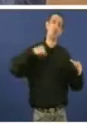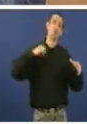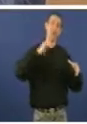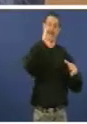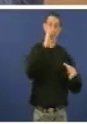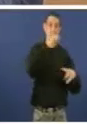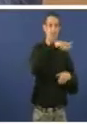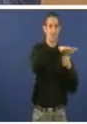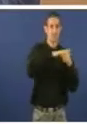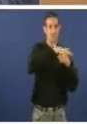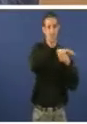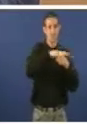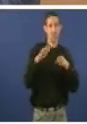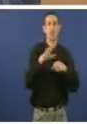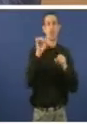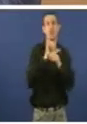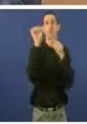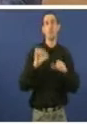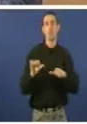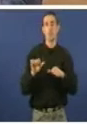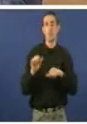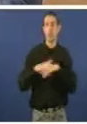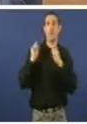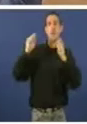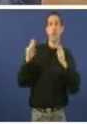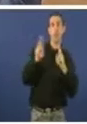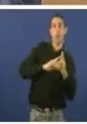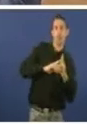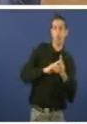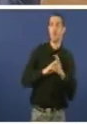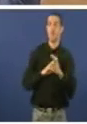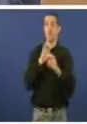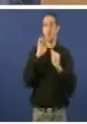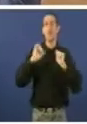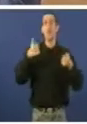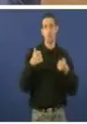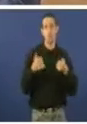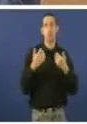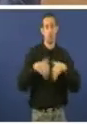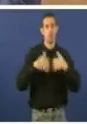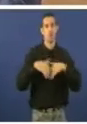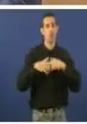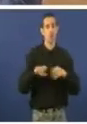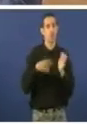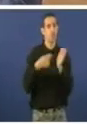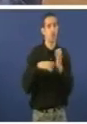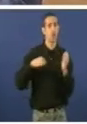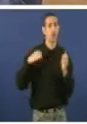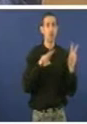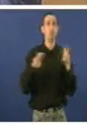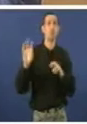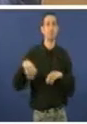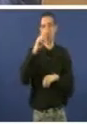a súa forma de felicitarnos por poñer a funcionar íntegramente un hospital novo o de lugo,